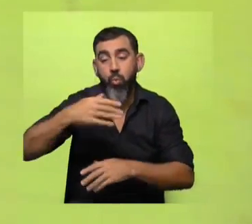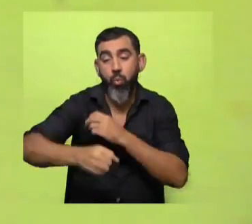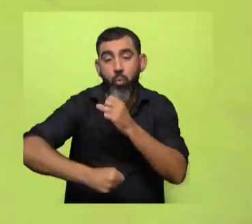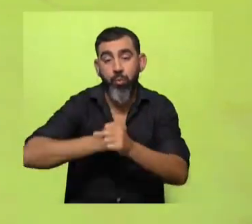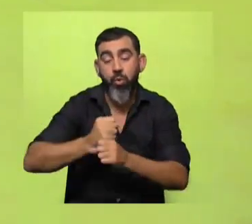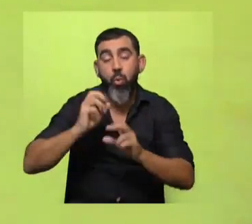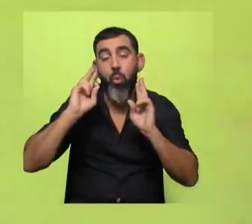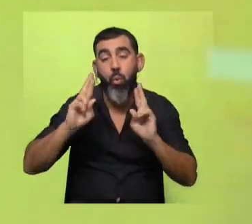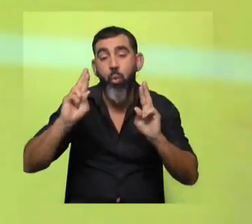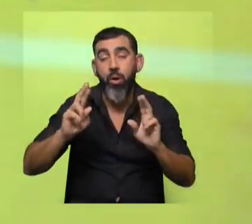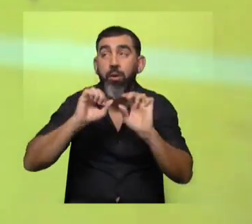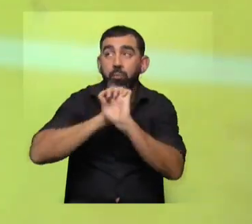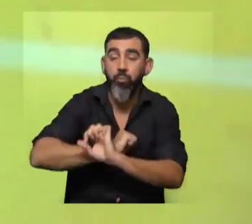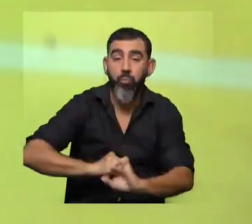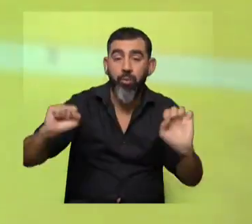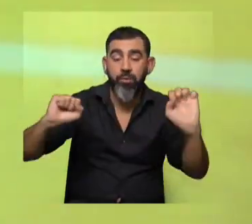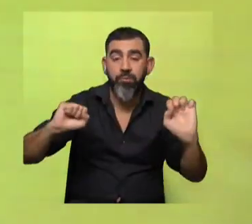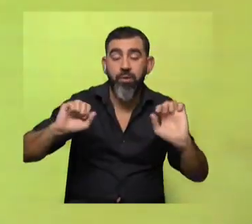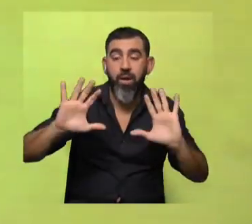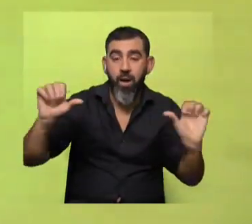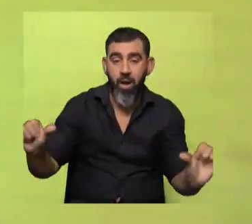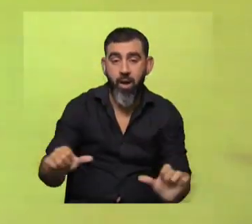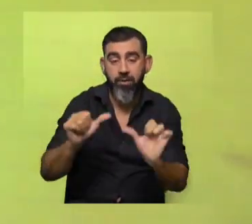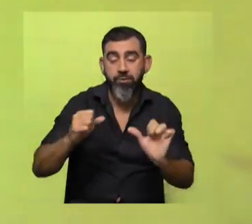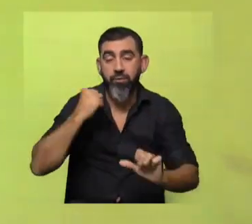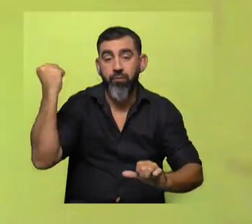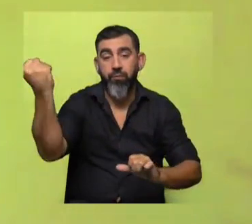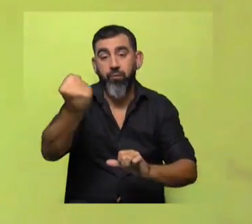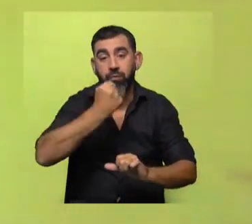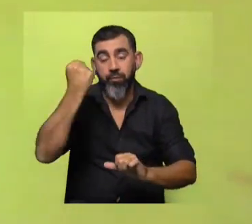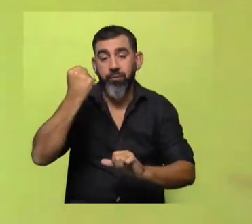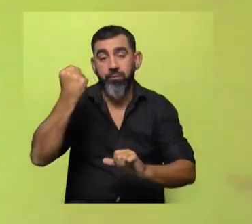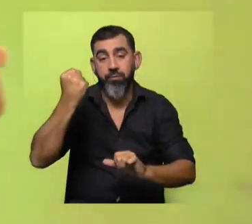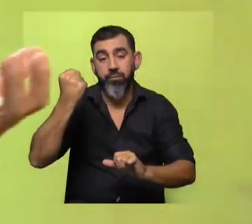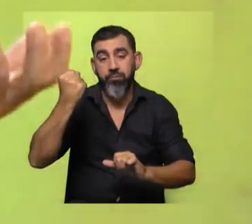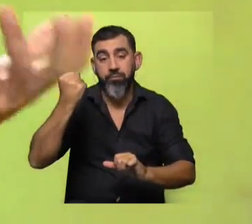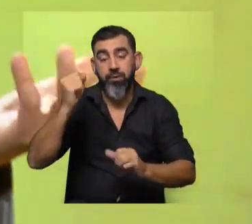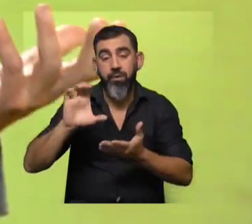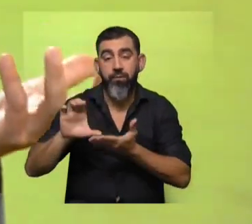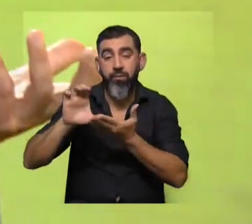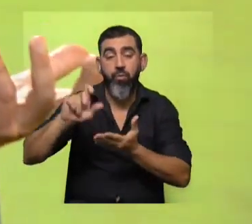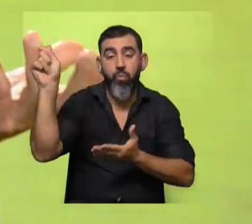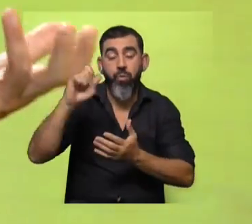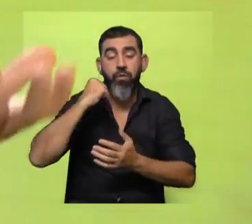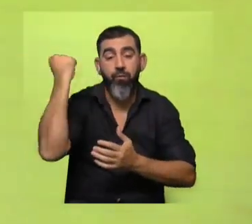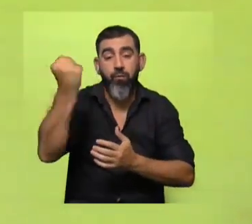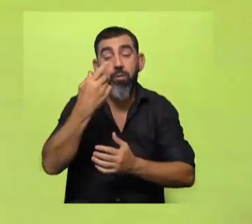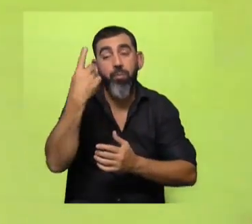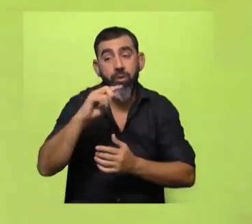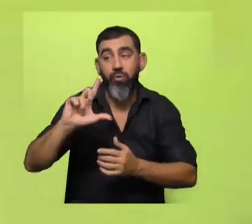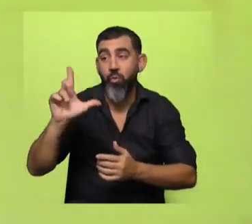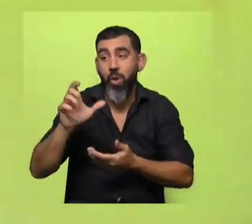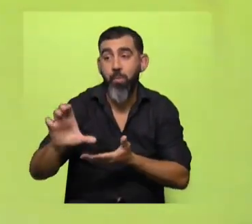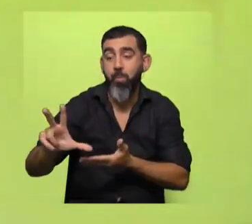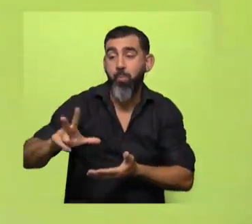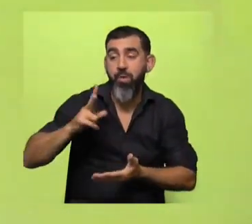ojalá que podamos levantar eso que vos decís que es clave y es la inversión pública es fundamental pero si no tiene la